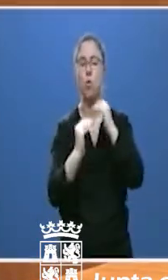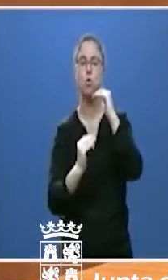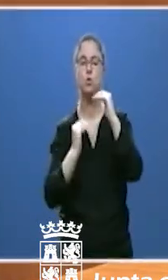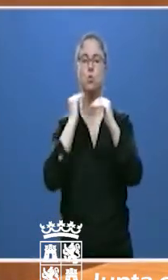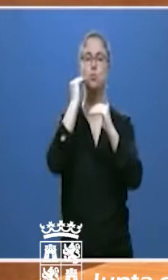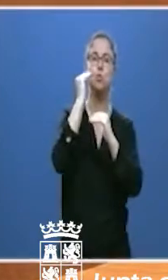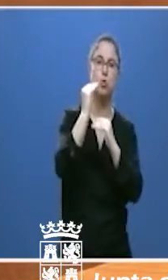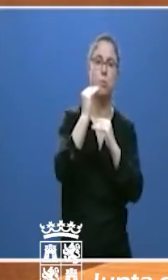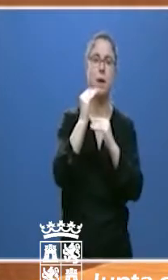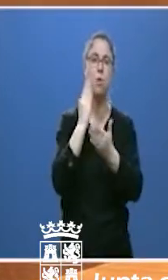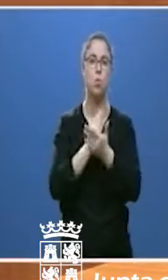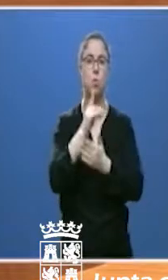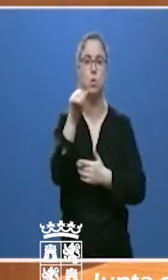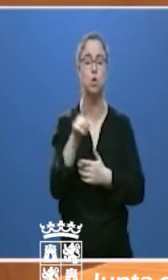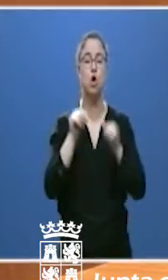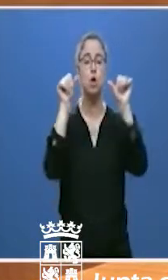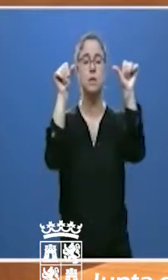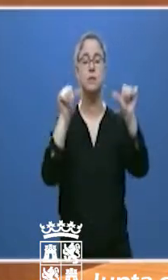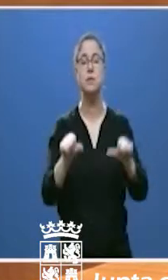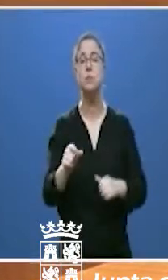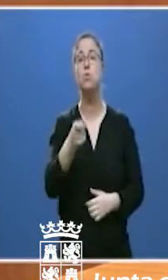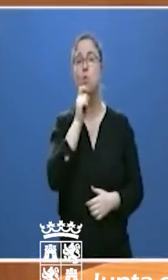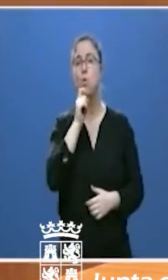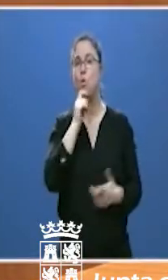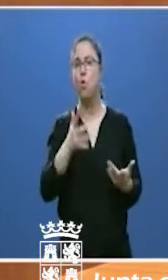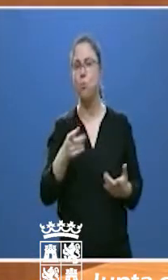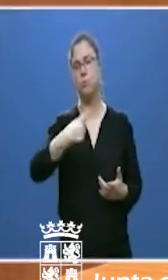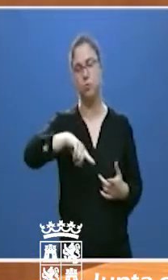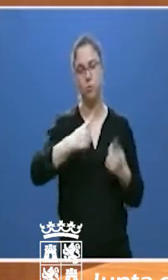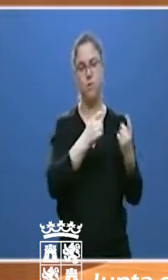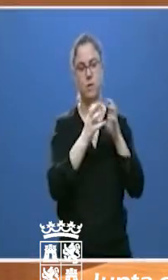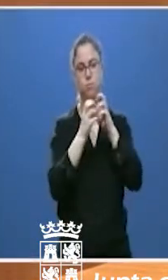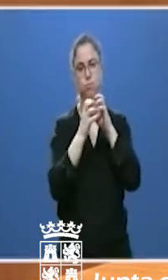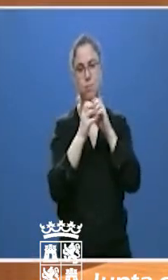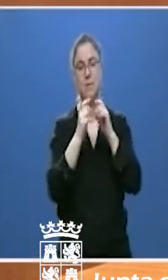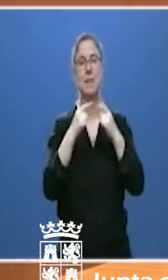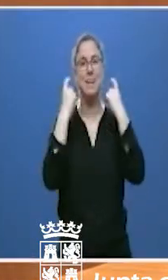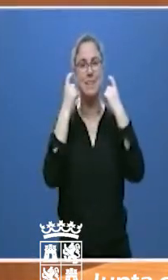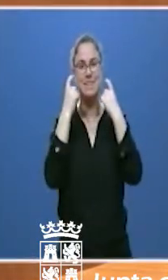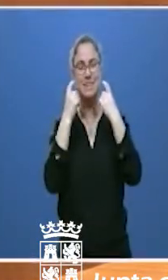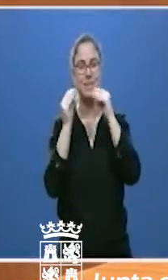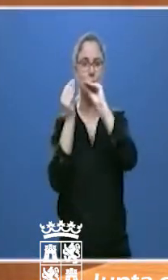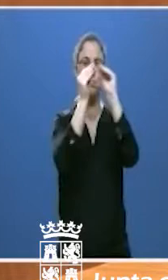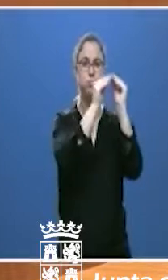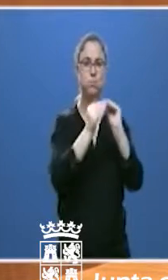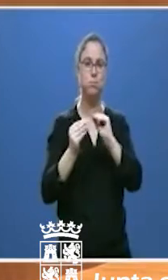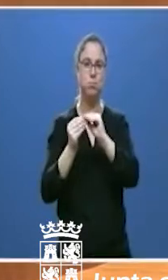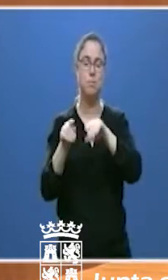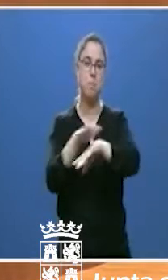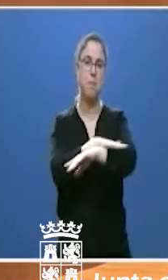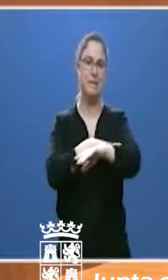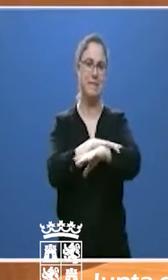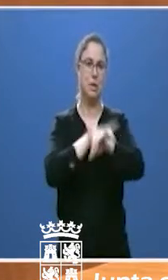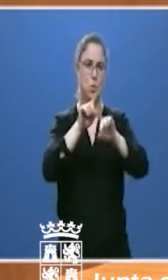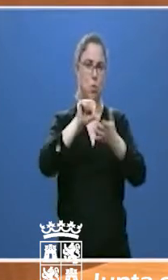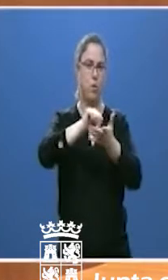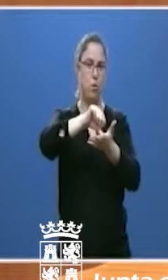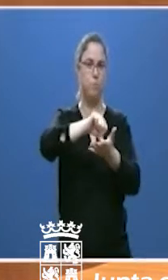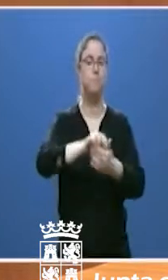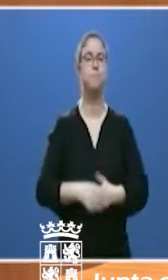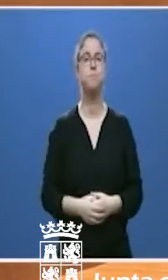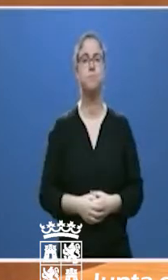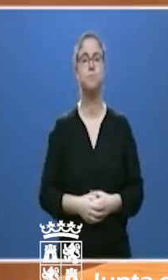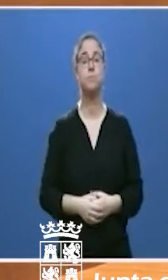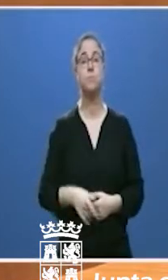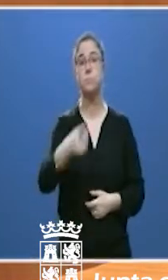de la obtención de los títulos en los que estamos trabajando para acercar posturas con el Ministerio. También estamos